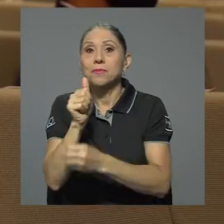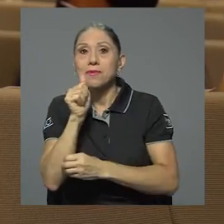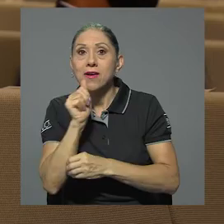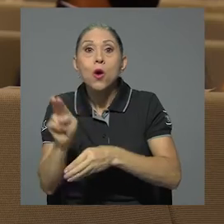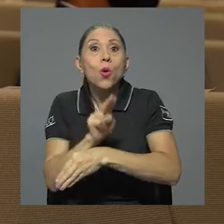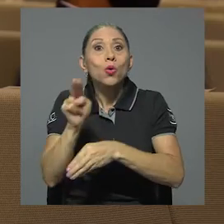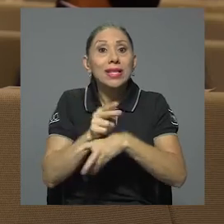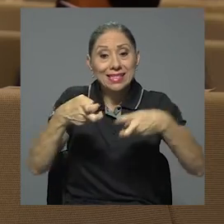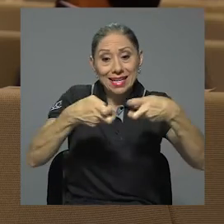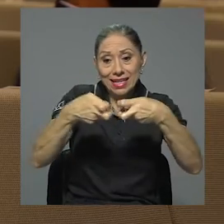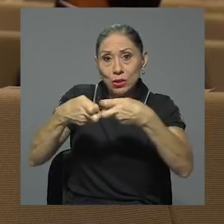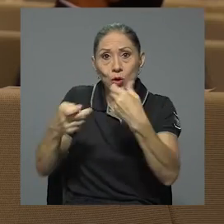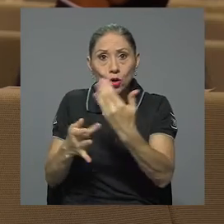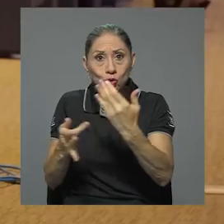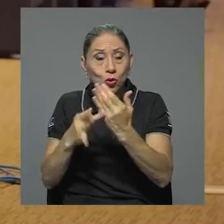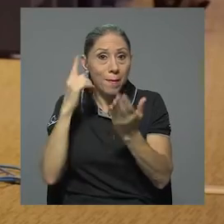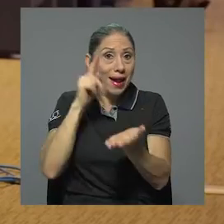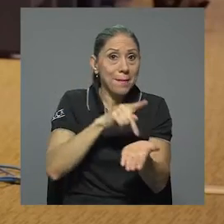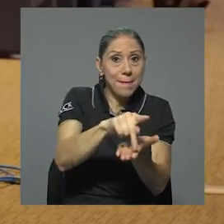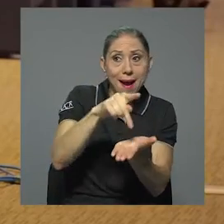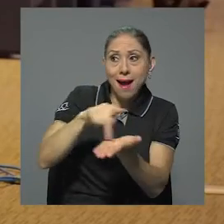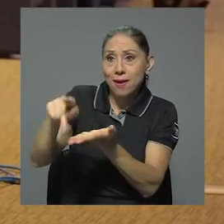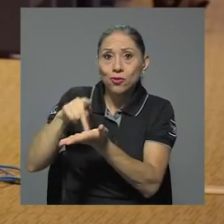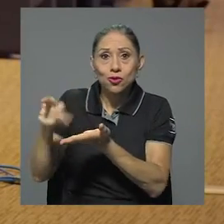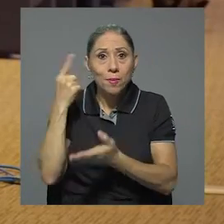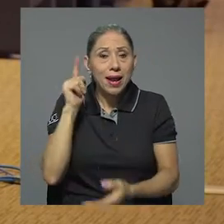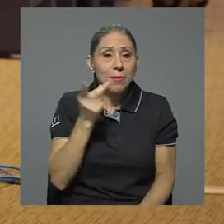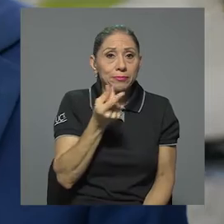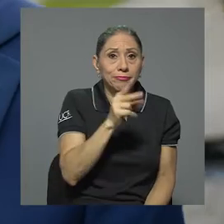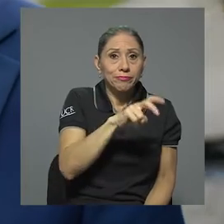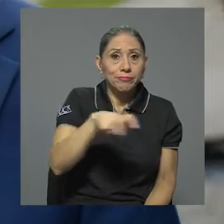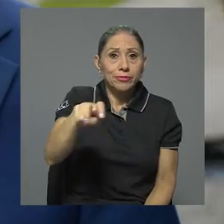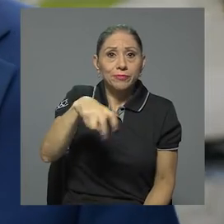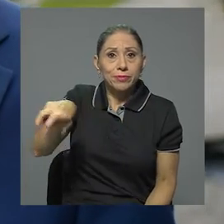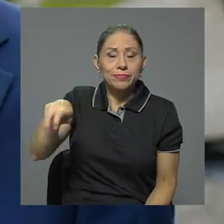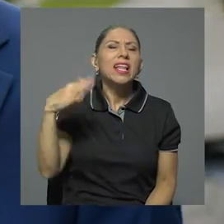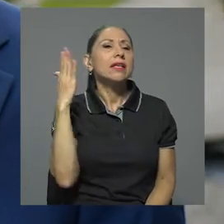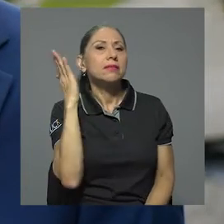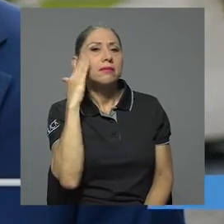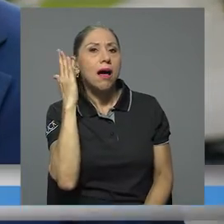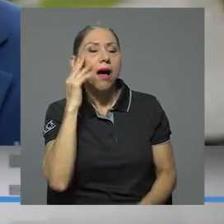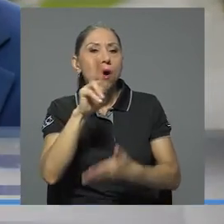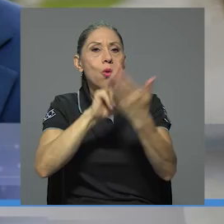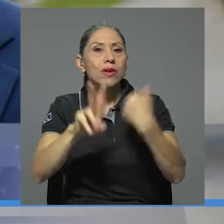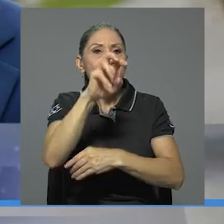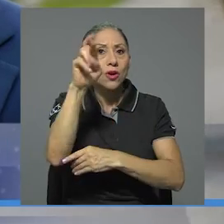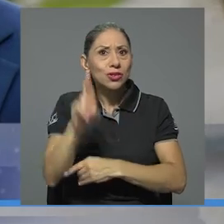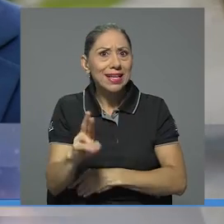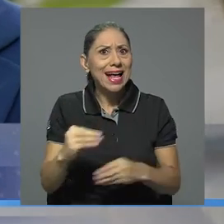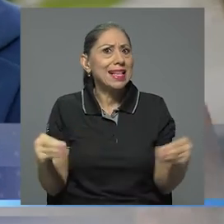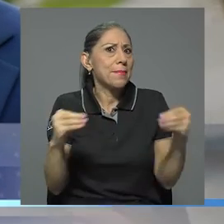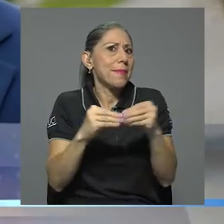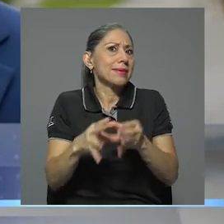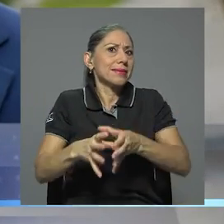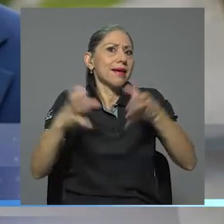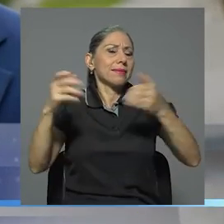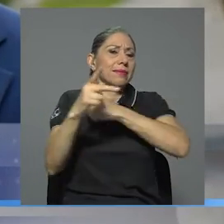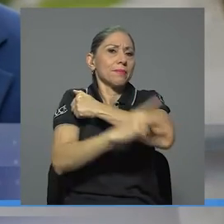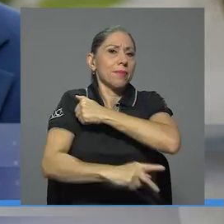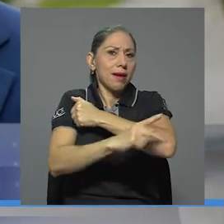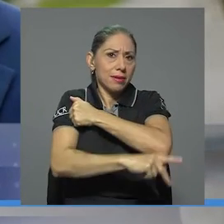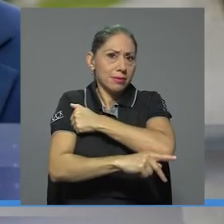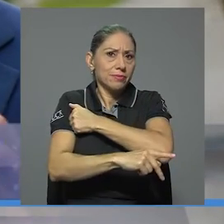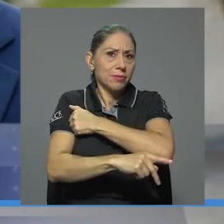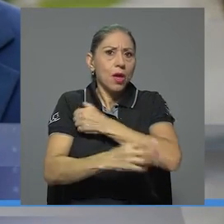transacciones de cobros y pagos. Sabemos además que la Universidad de Costa Rica es la comunidad universitaria más grande del país, involucra una gran